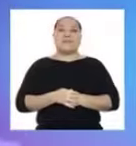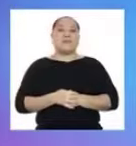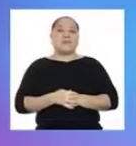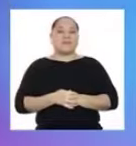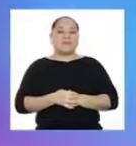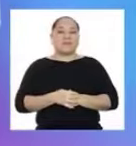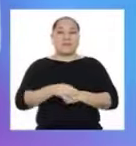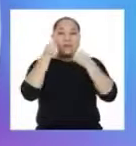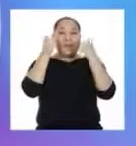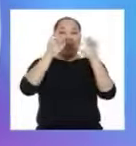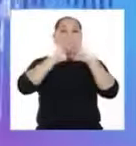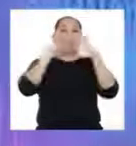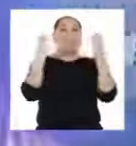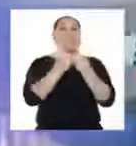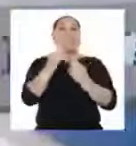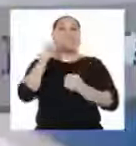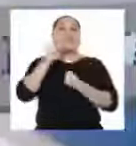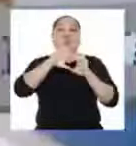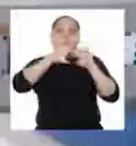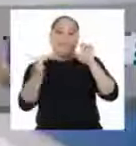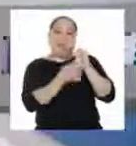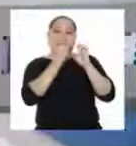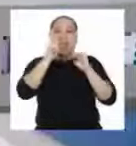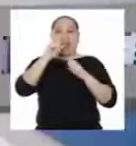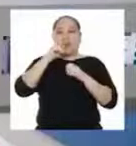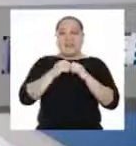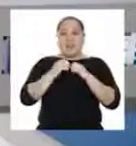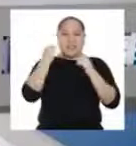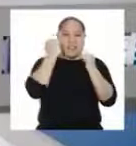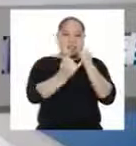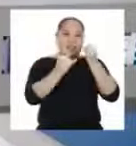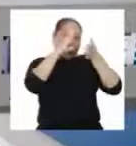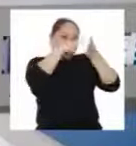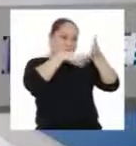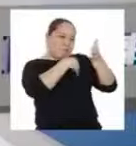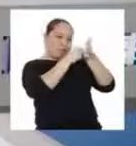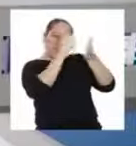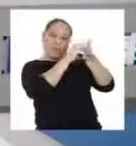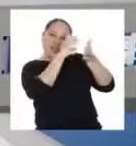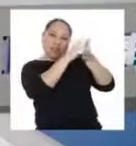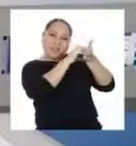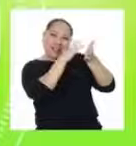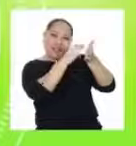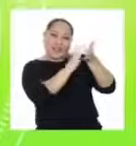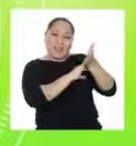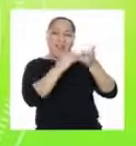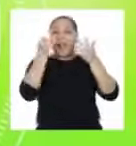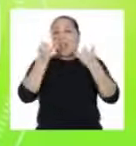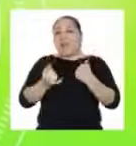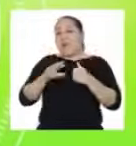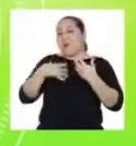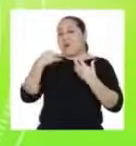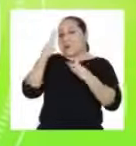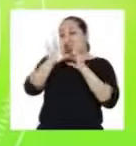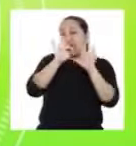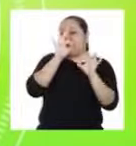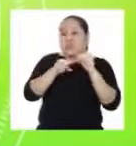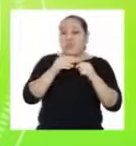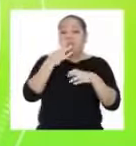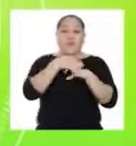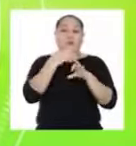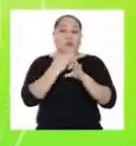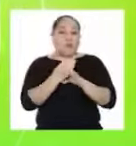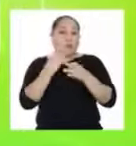40. ¡Bien, Equipo Armadillo! ¡Han completado el pictograma! Y ahora podemos